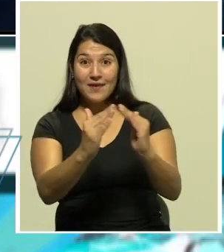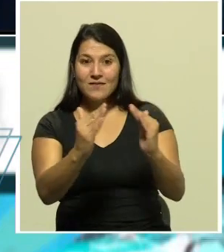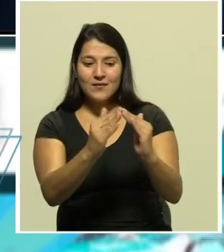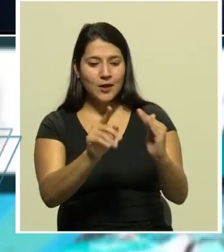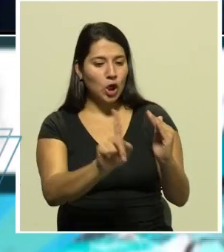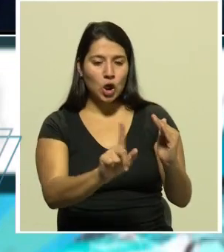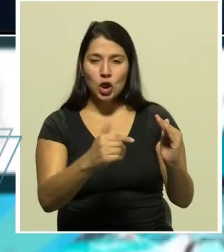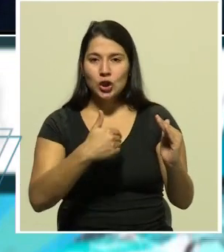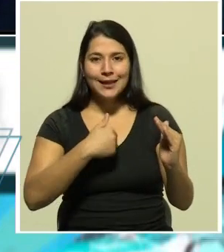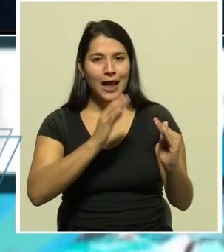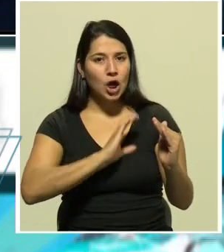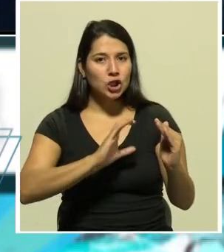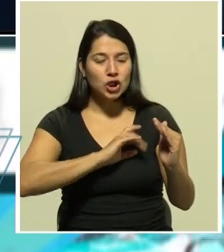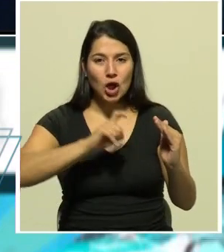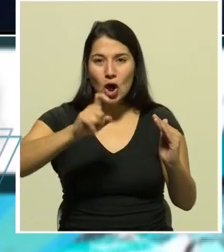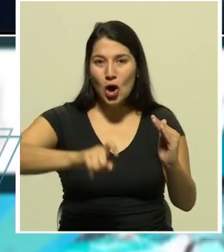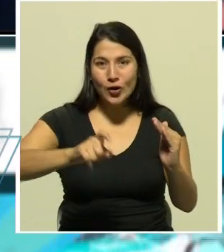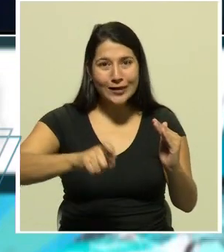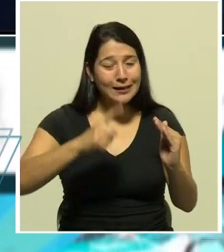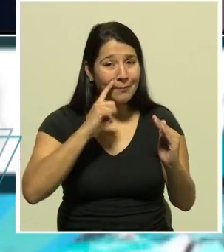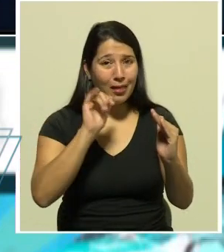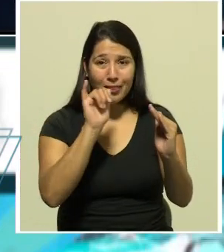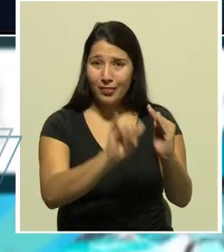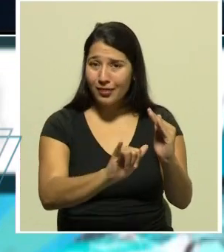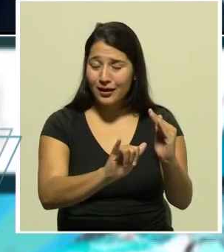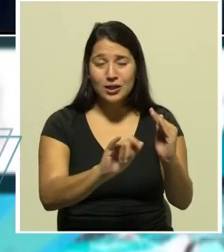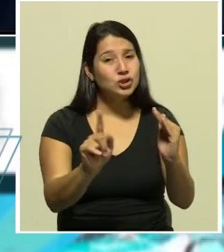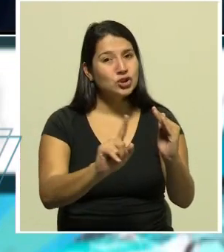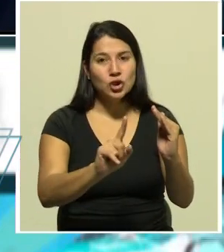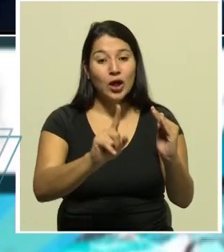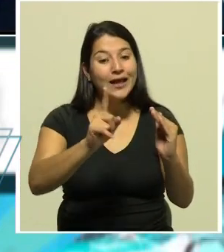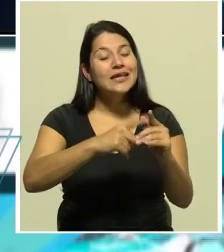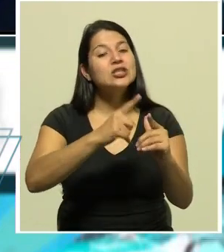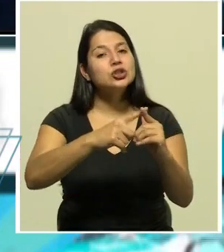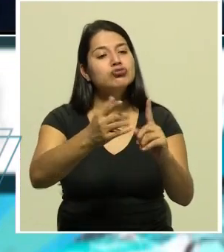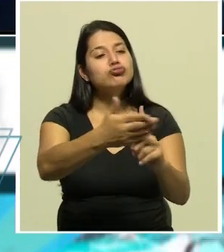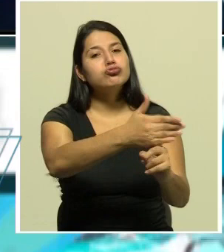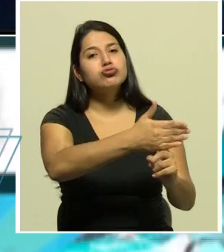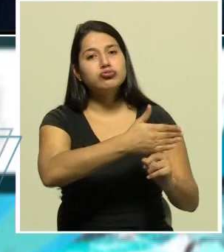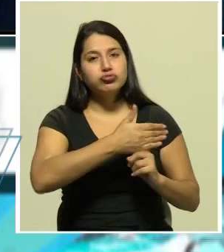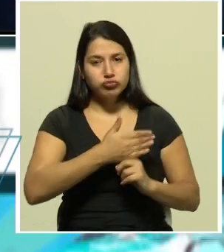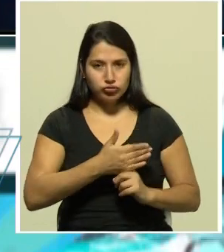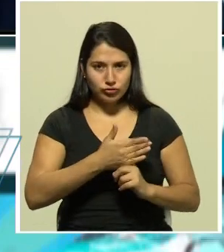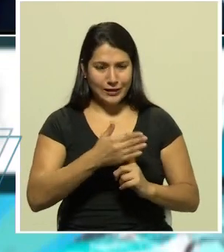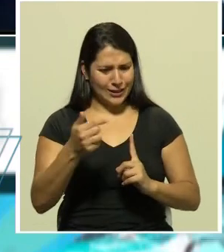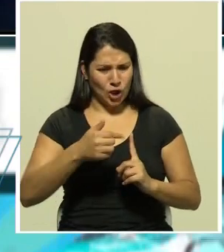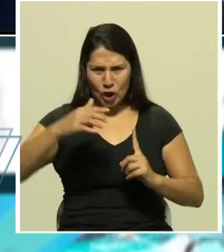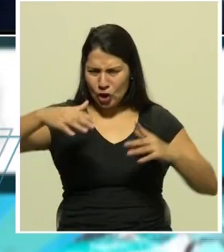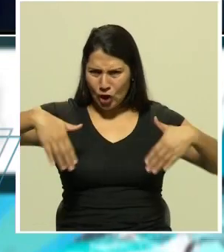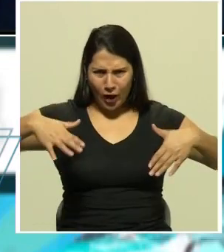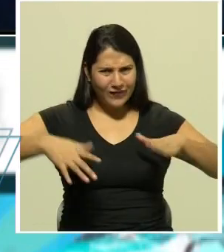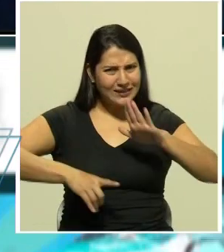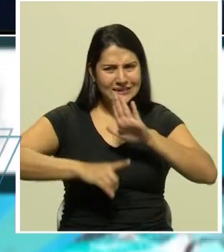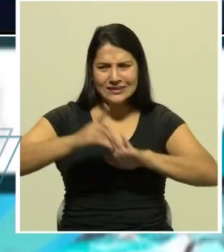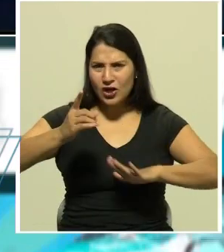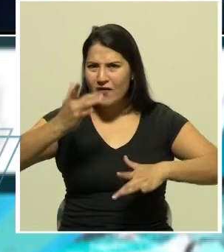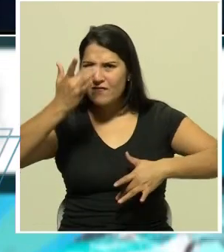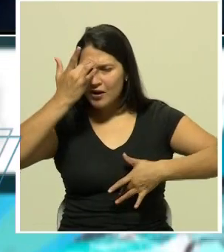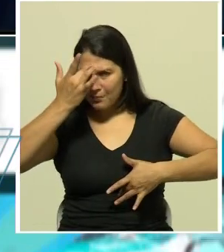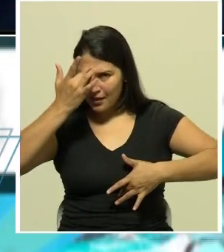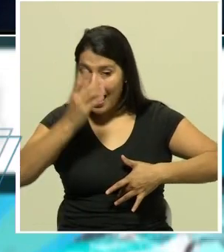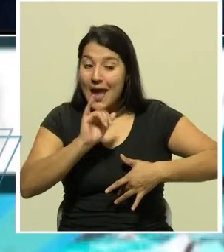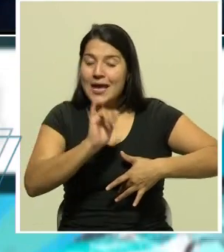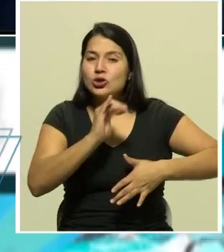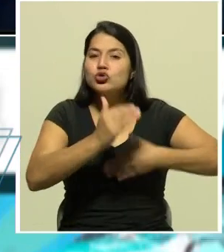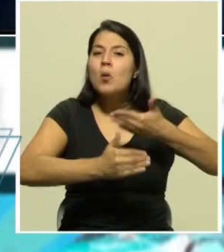de manera aislada puedan estar sin que hayan desarrollado la enfermedad esto lleva a un proceso técnico no